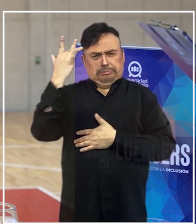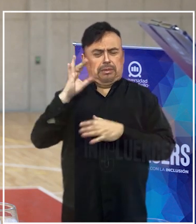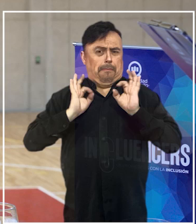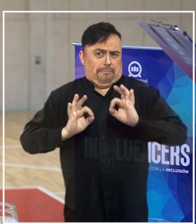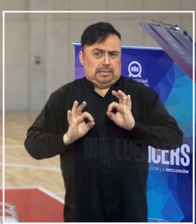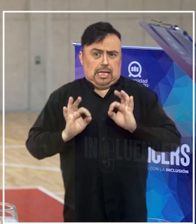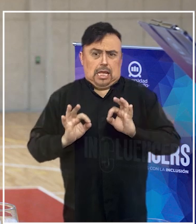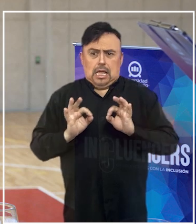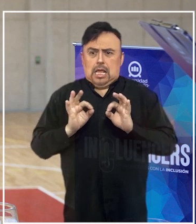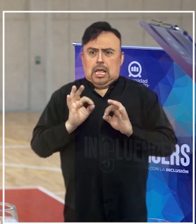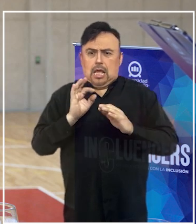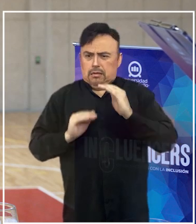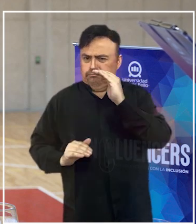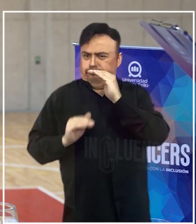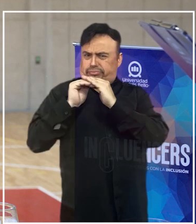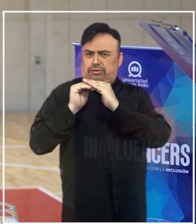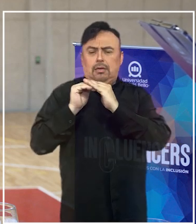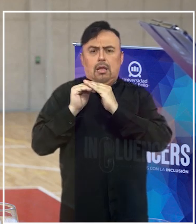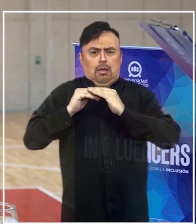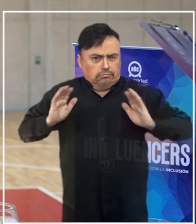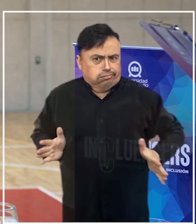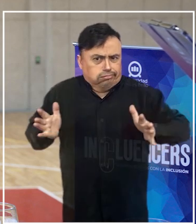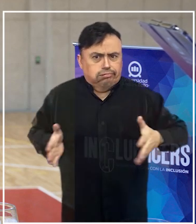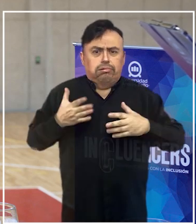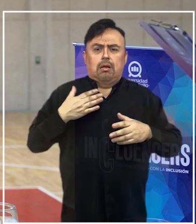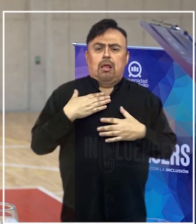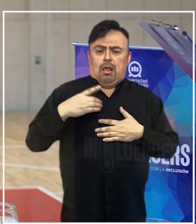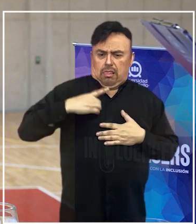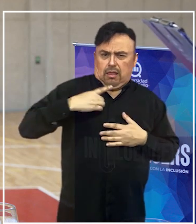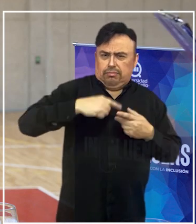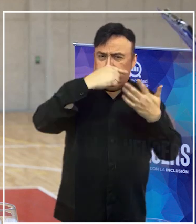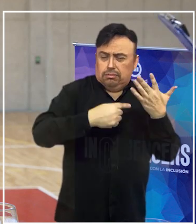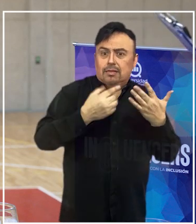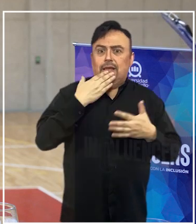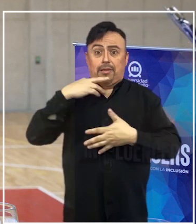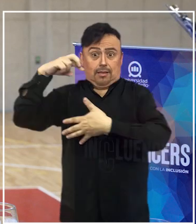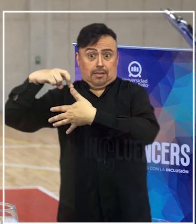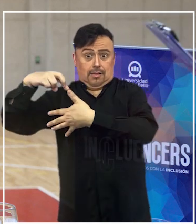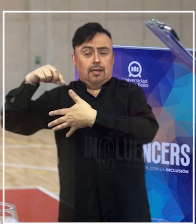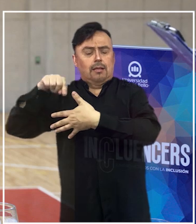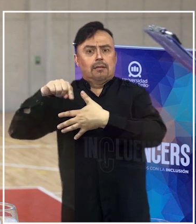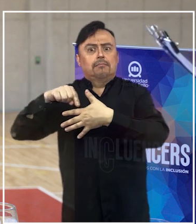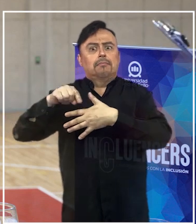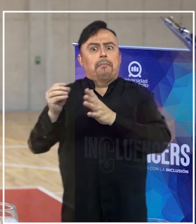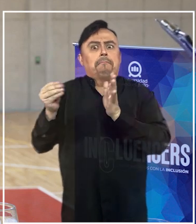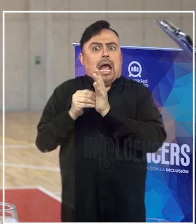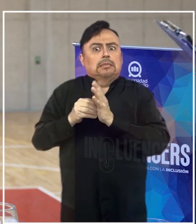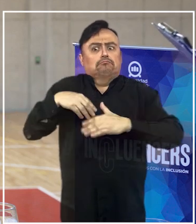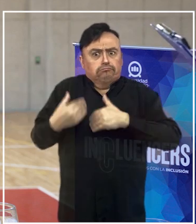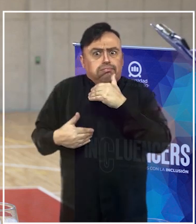intervienen en el alto rendimiento, no solamente en las disciplinas convencionales, sino también paralímpicas, son cada vez más